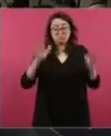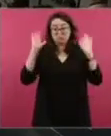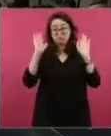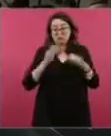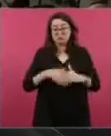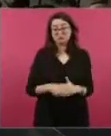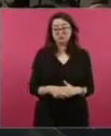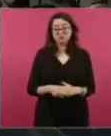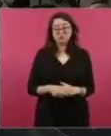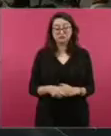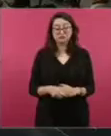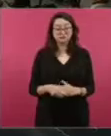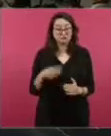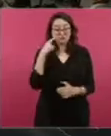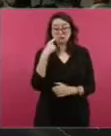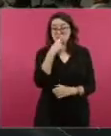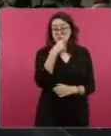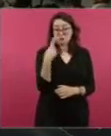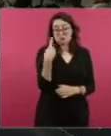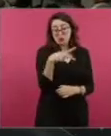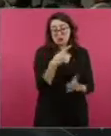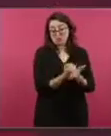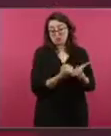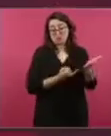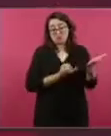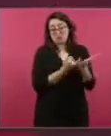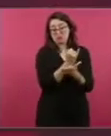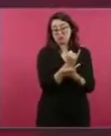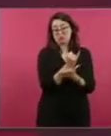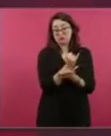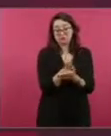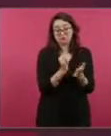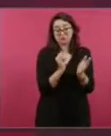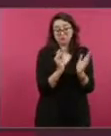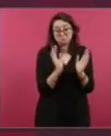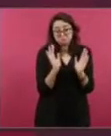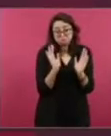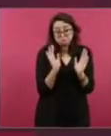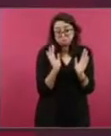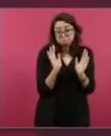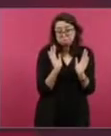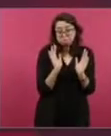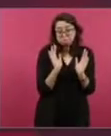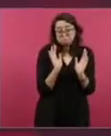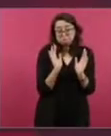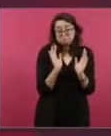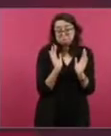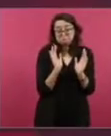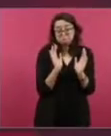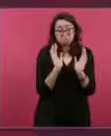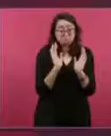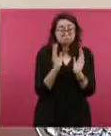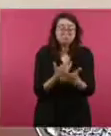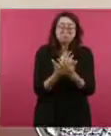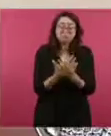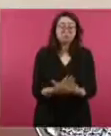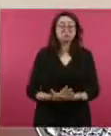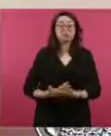Ellos van a decidir y vamos a esperar.